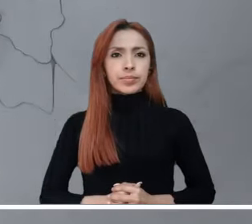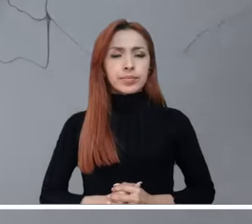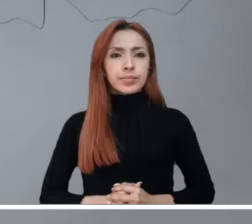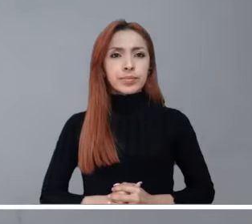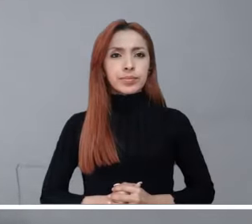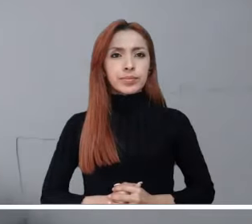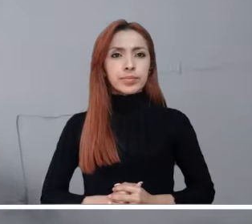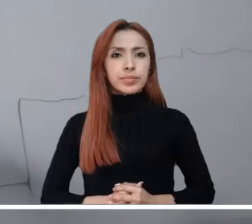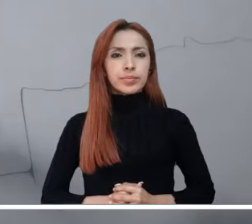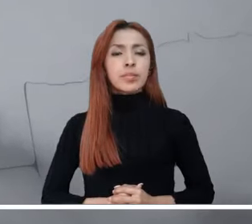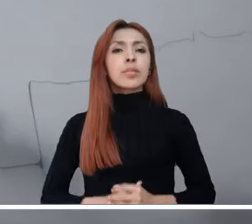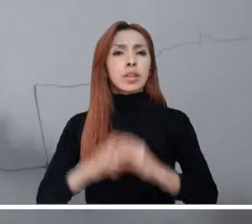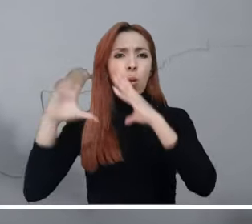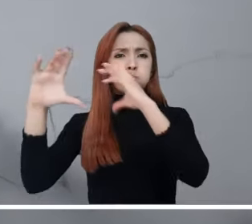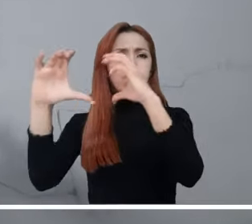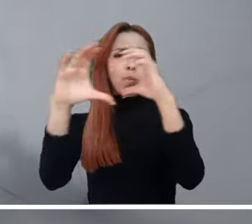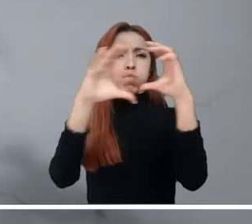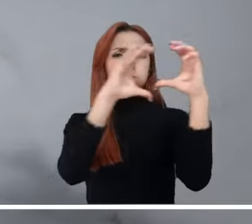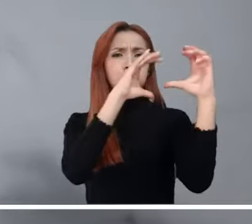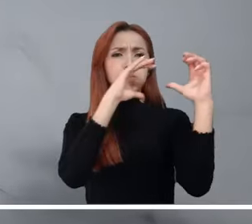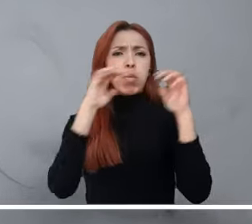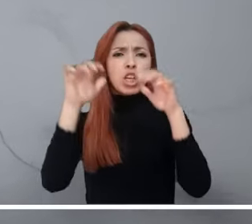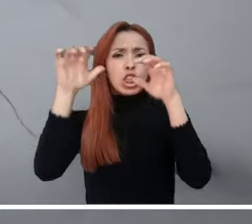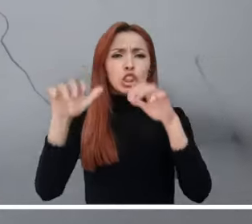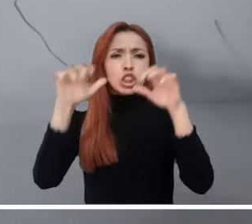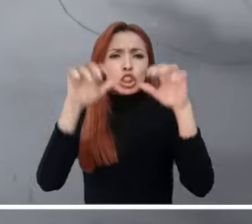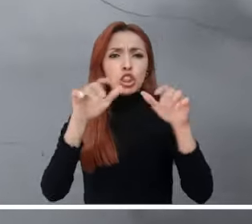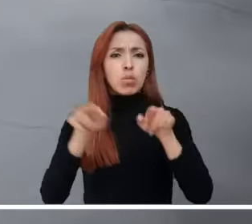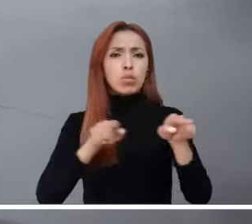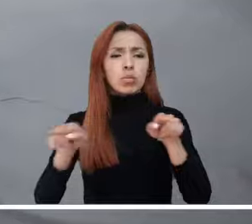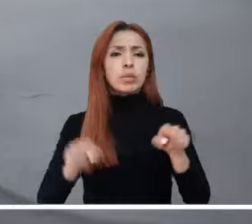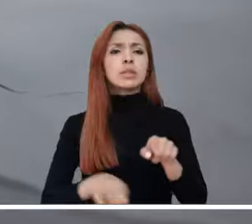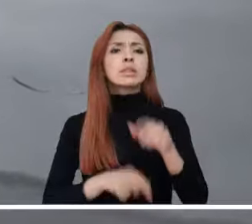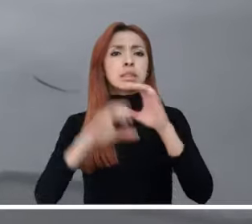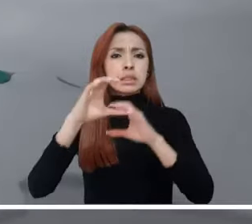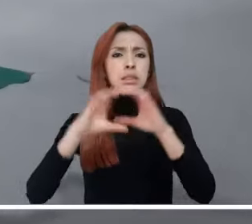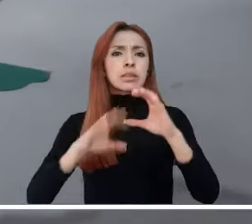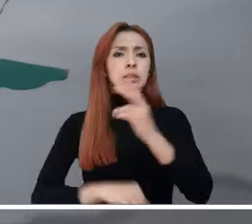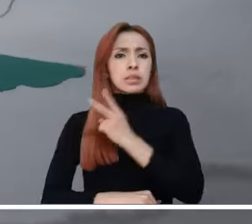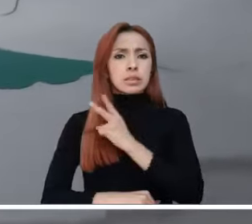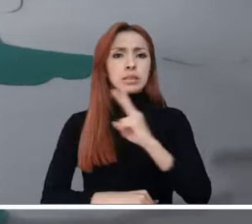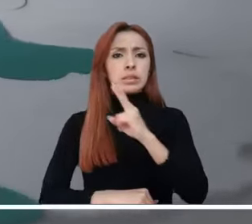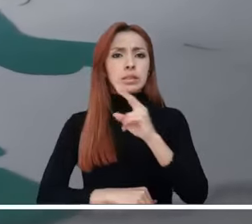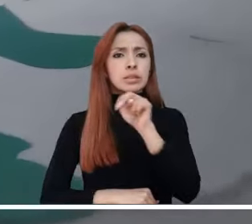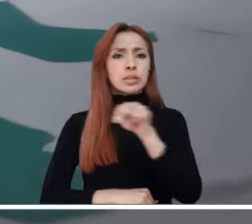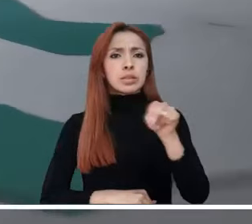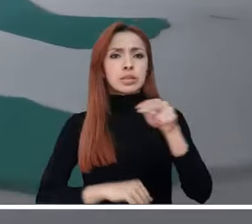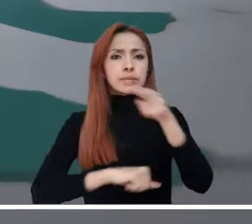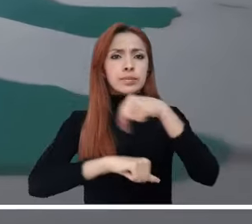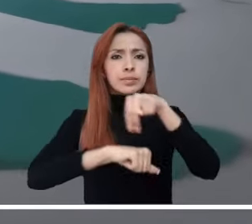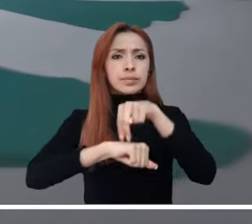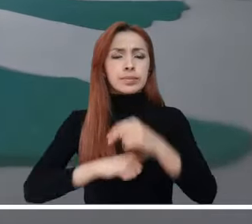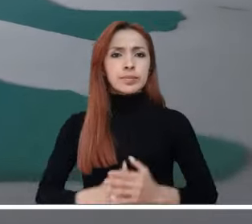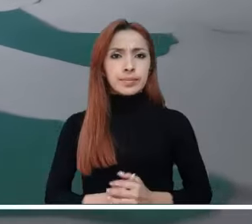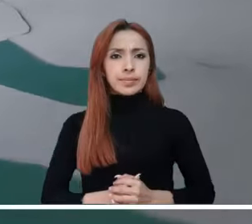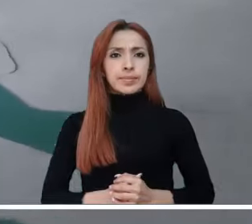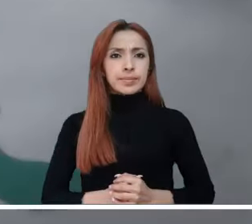Se esperan nubes abundantes y lluvias dispersas en Cauca, Valle del Cauca y Norte de Nariño.